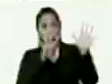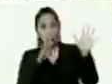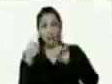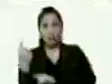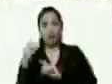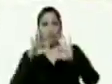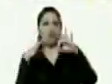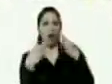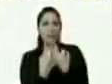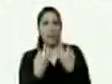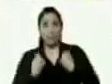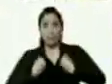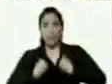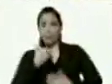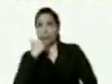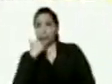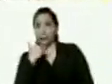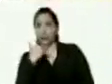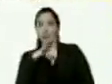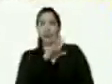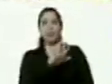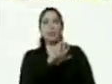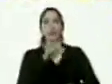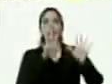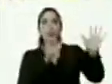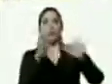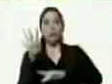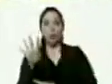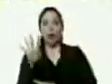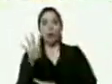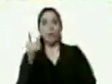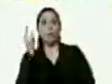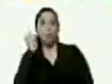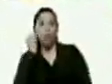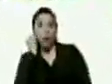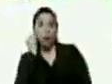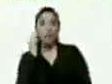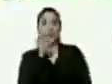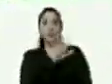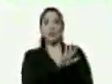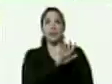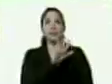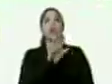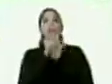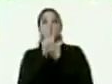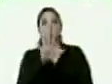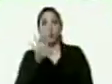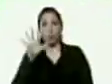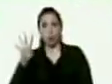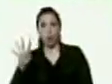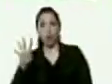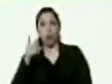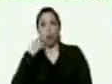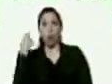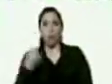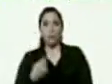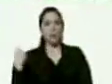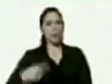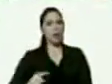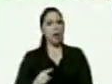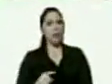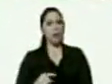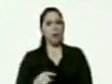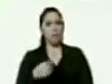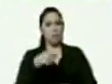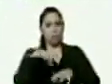familias presidente donde son 594 mujeres 554 hombres pues presidente tenemos distribuciones